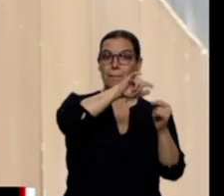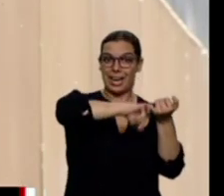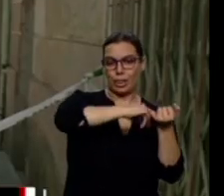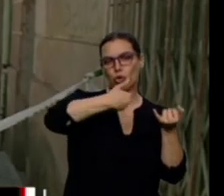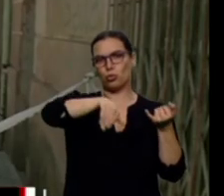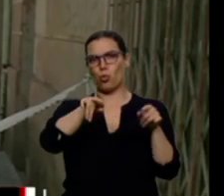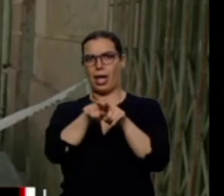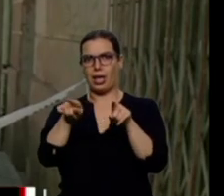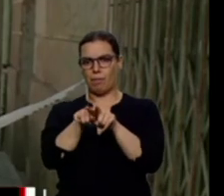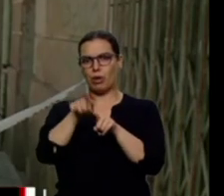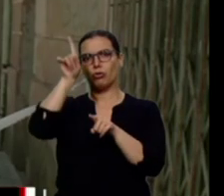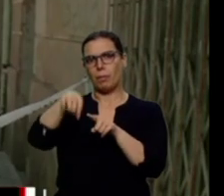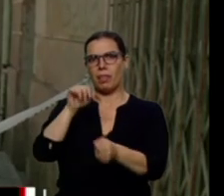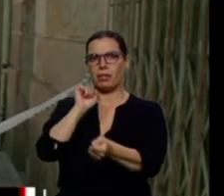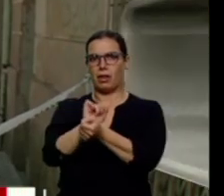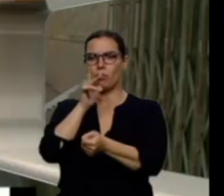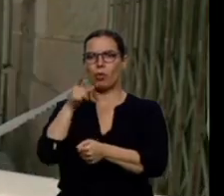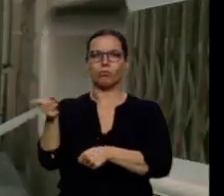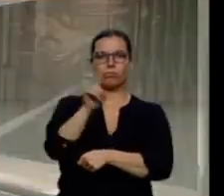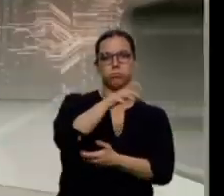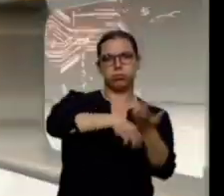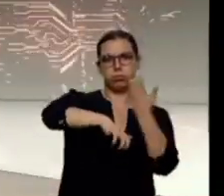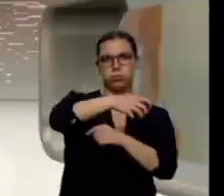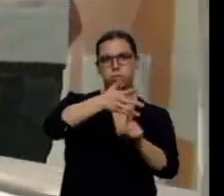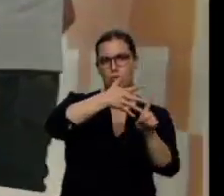víctima. Los dos pasarán hoy a disposición judicial.